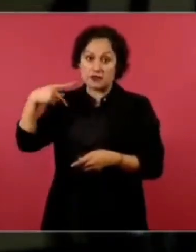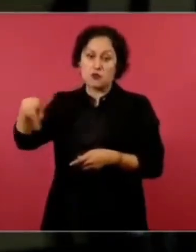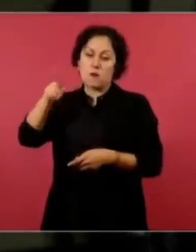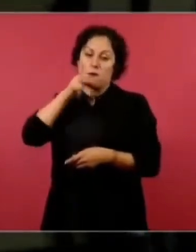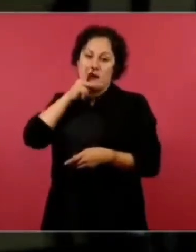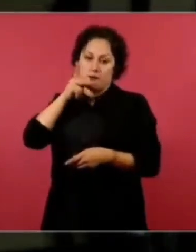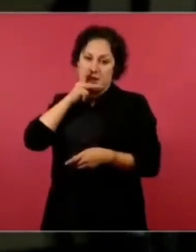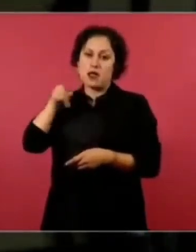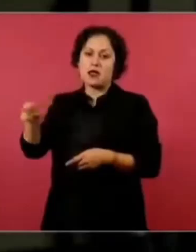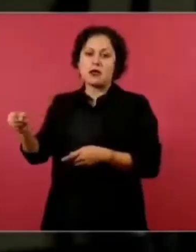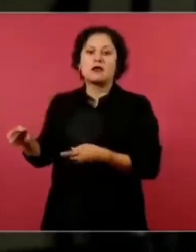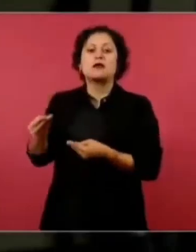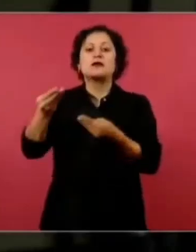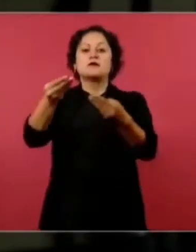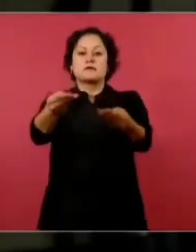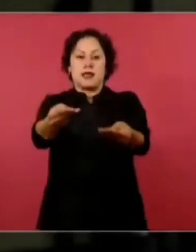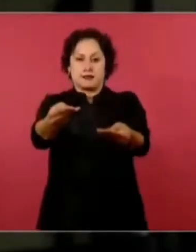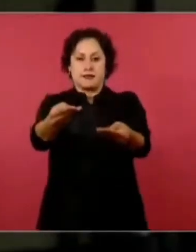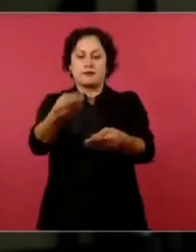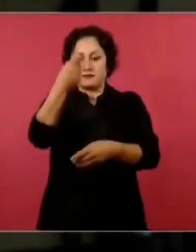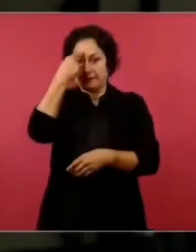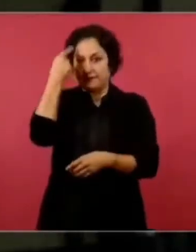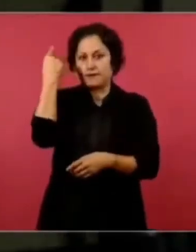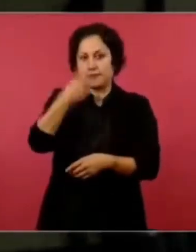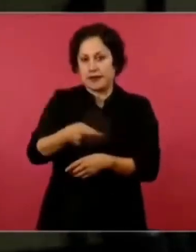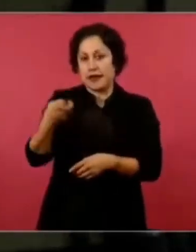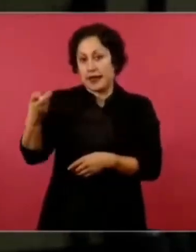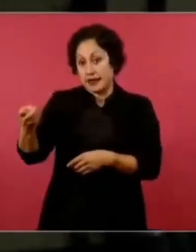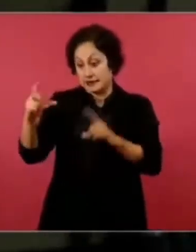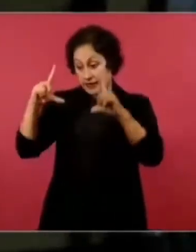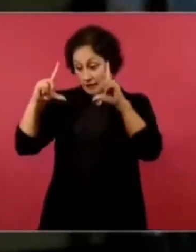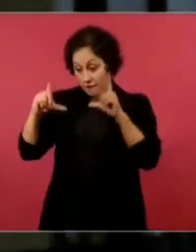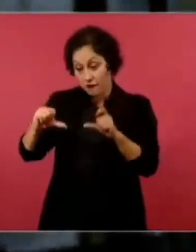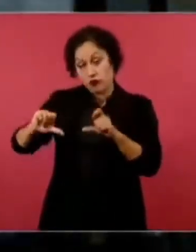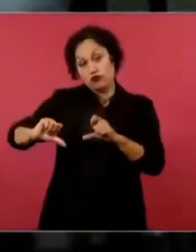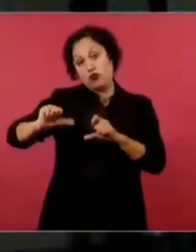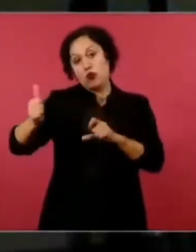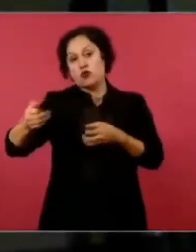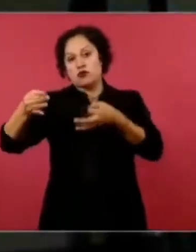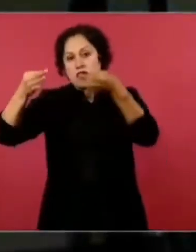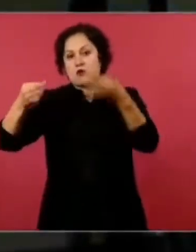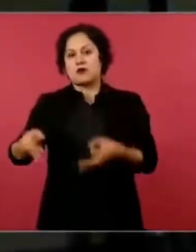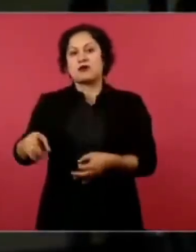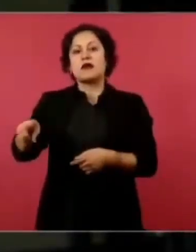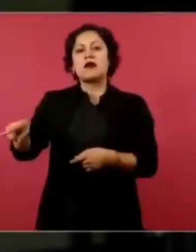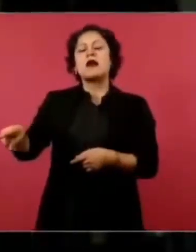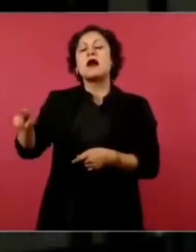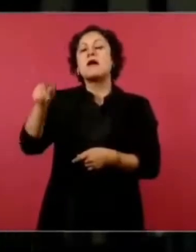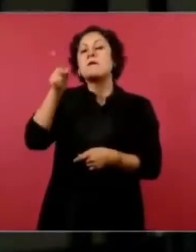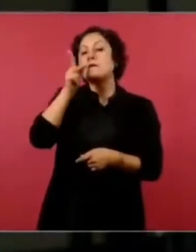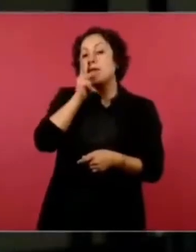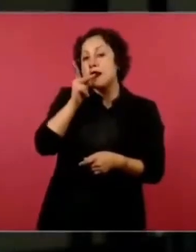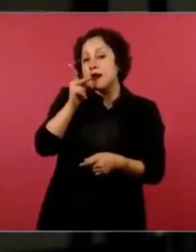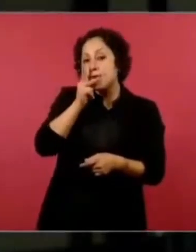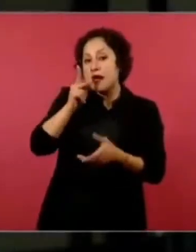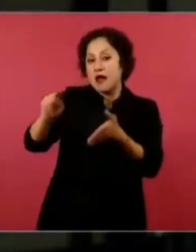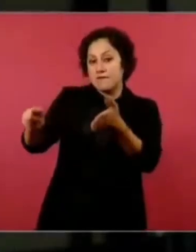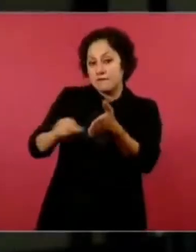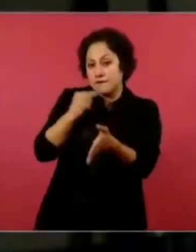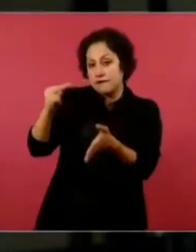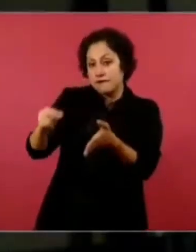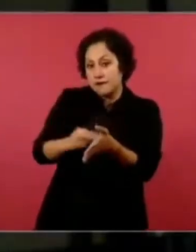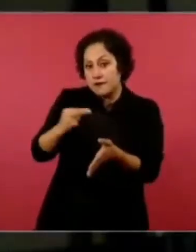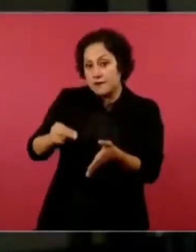Esta y otras fotografías originales que firmó el papá y ella dice que